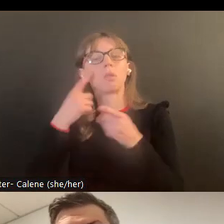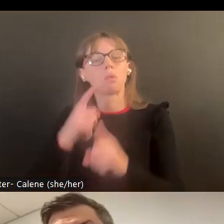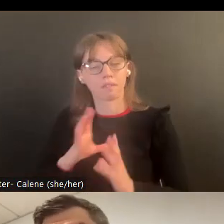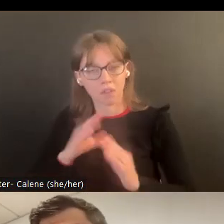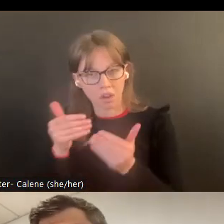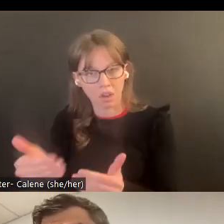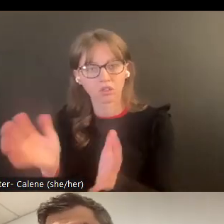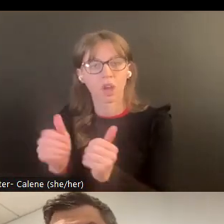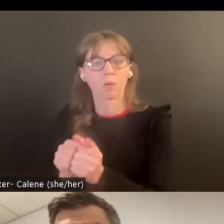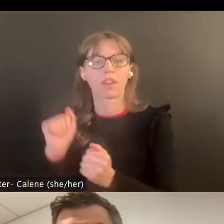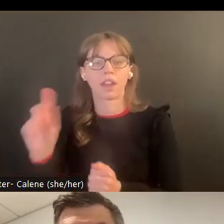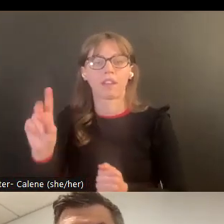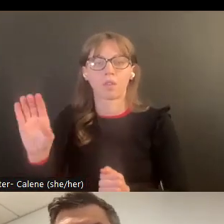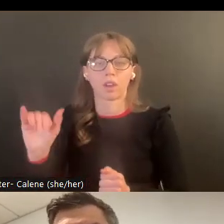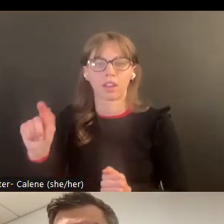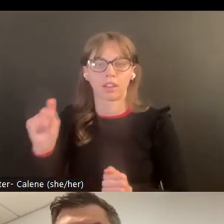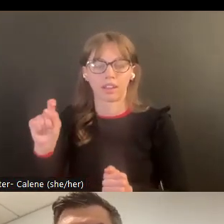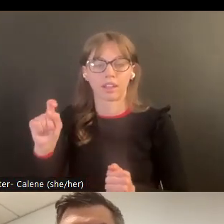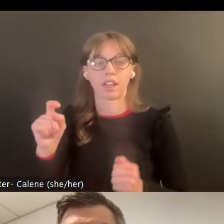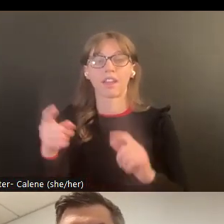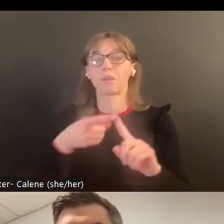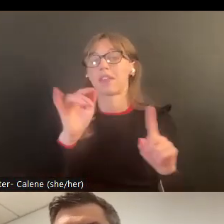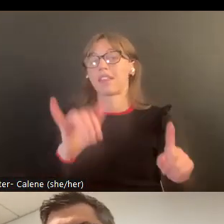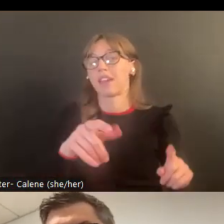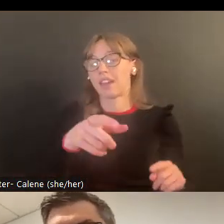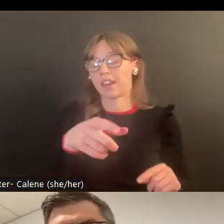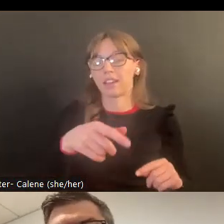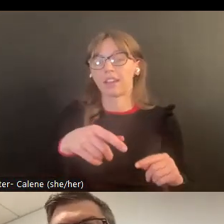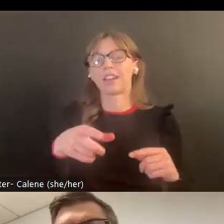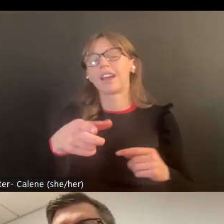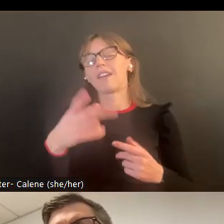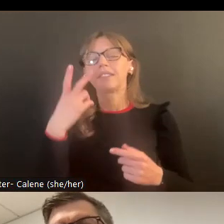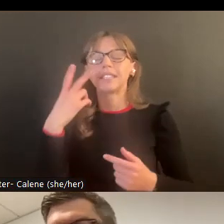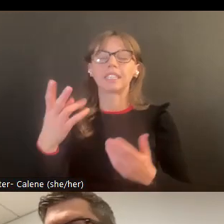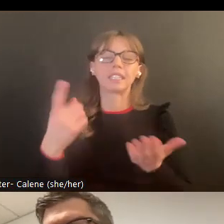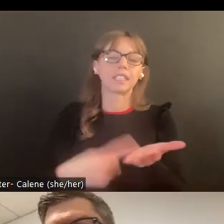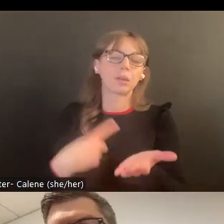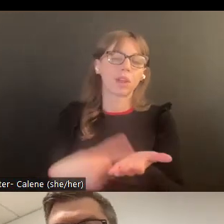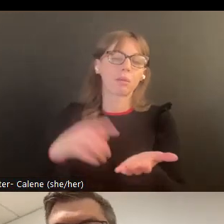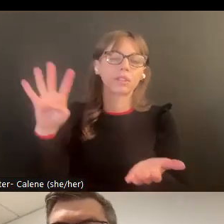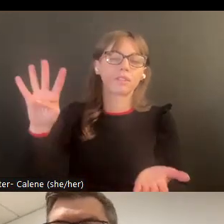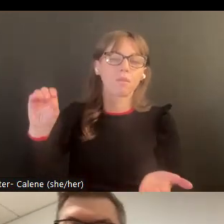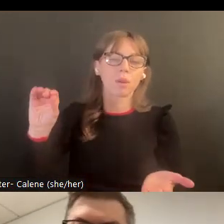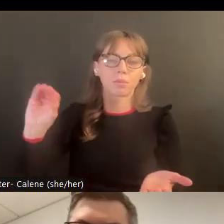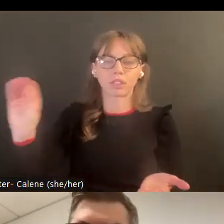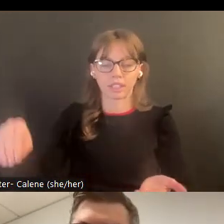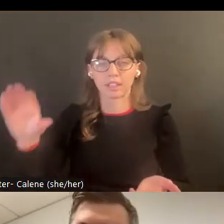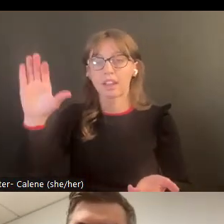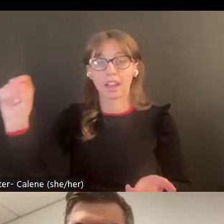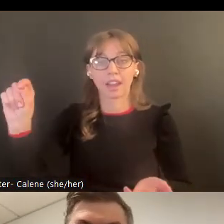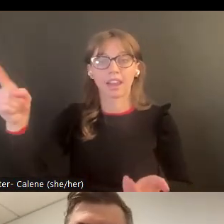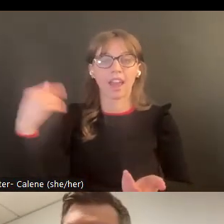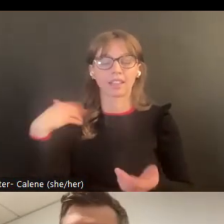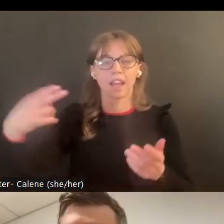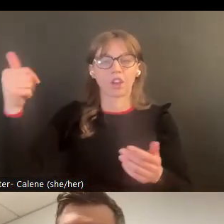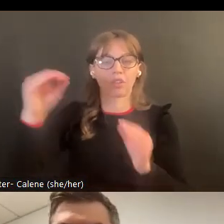participar y aceptar a trabajar con un defensor que va a abogar por ello y aproximadamente ha visto un 30% de